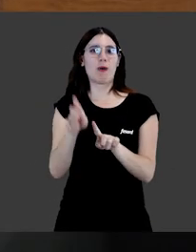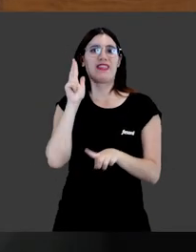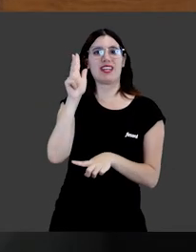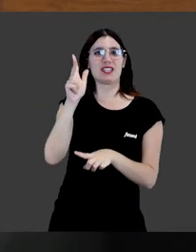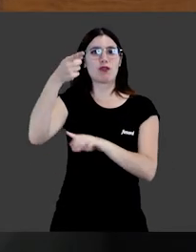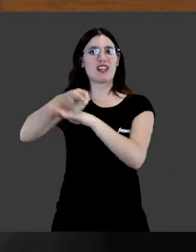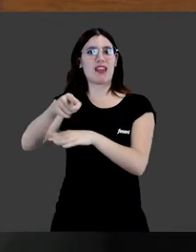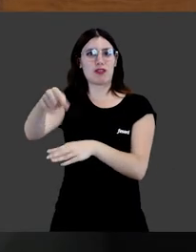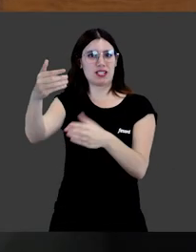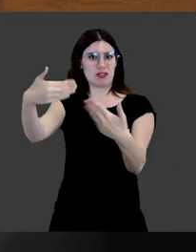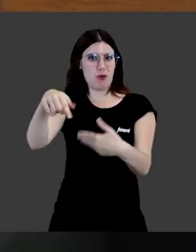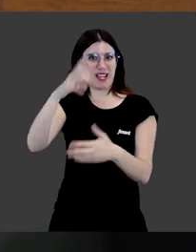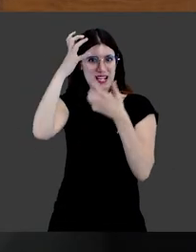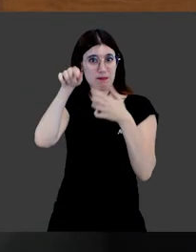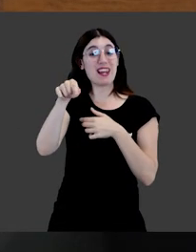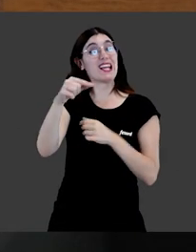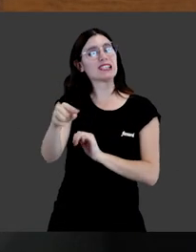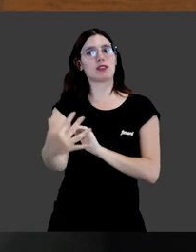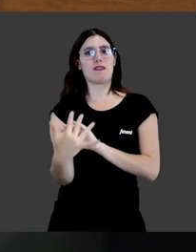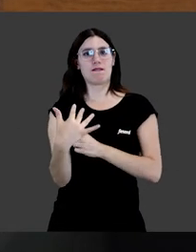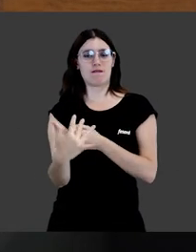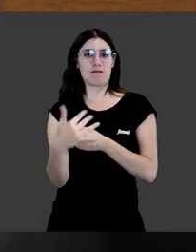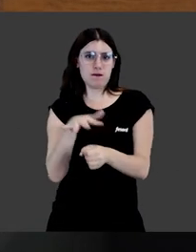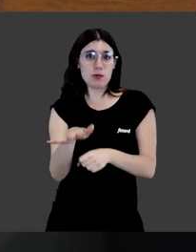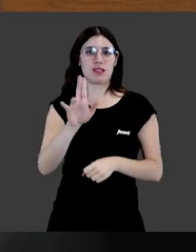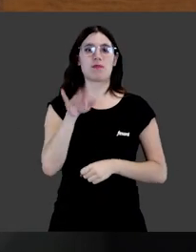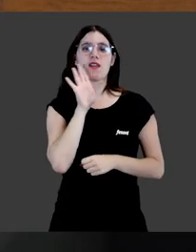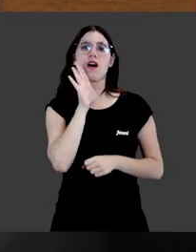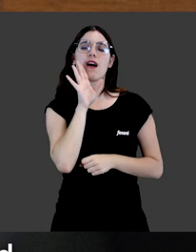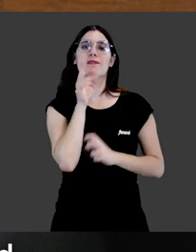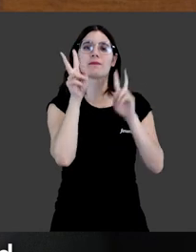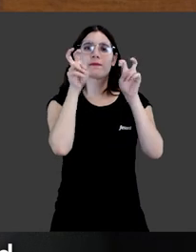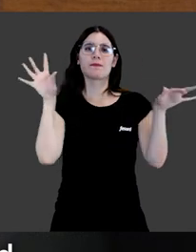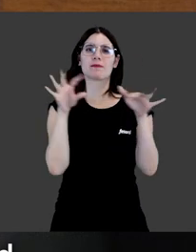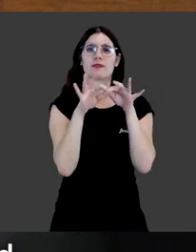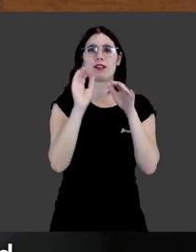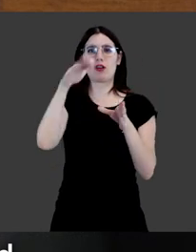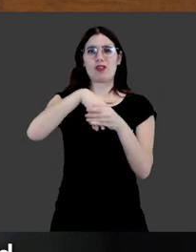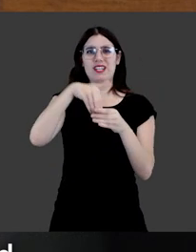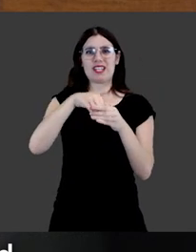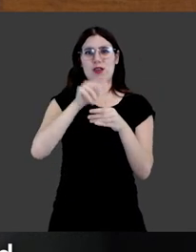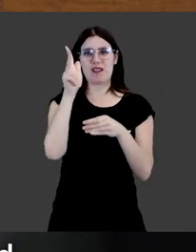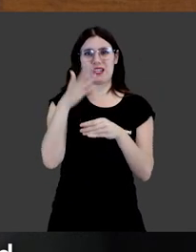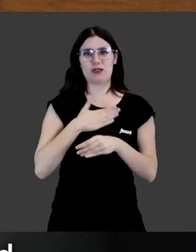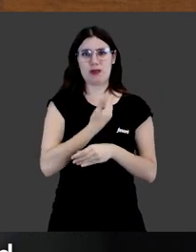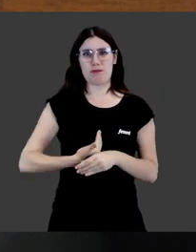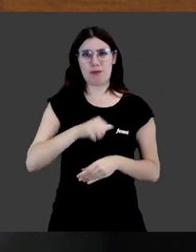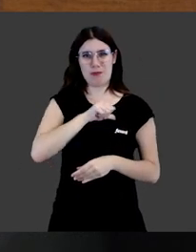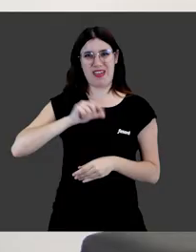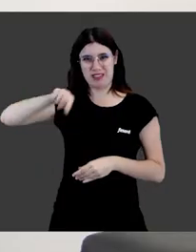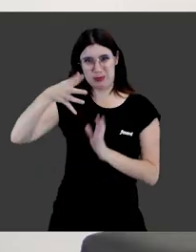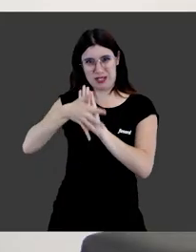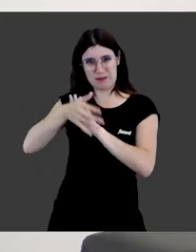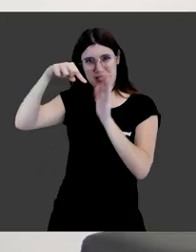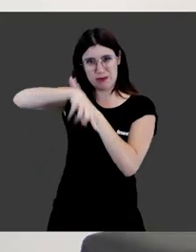de derechos y obligaciones. Y todo esto es lo que va a influir en lo que ahora comentaremos en relación con ese contenido del derecho de propiedad.